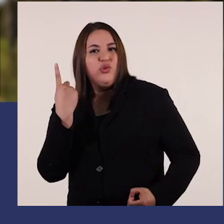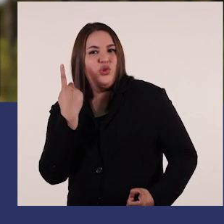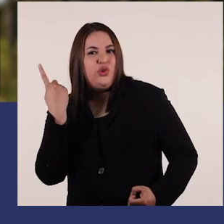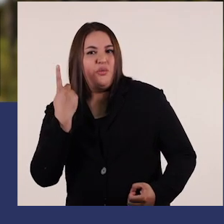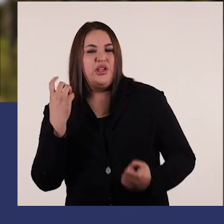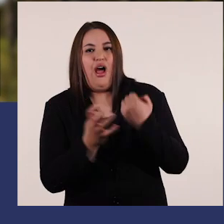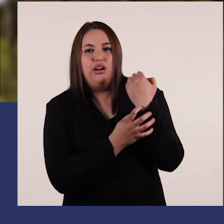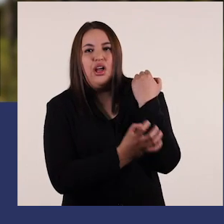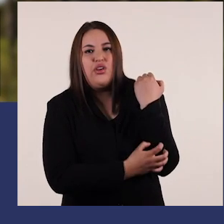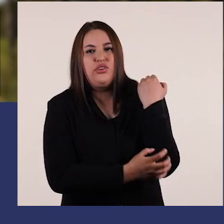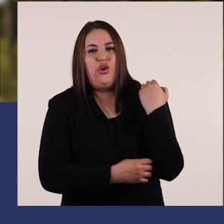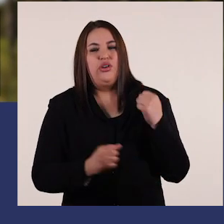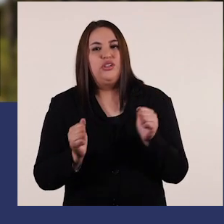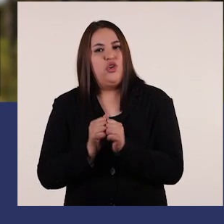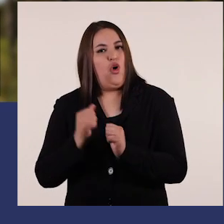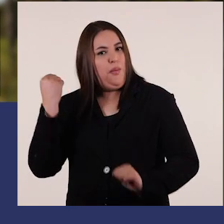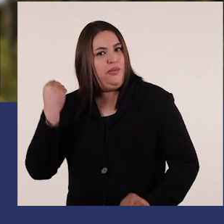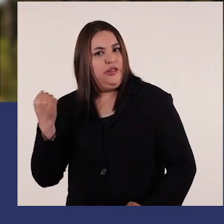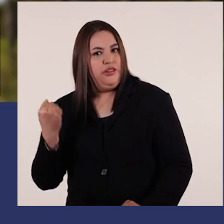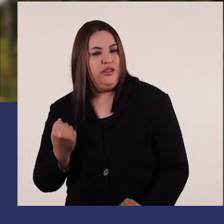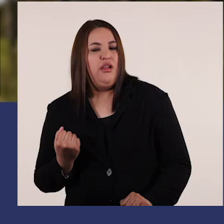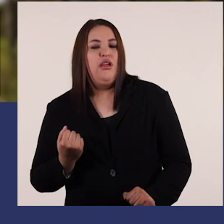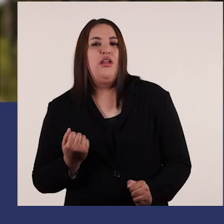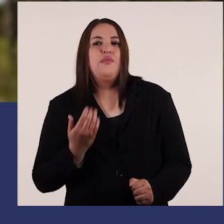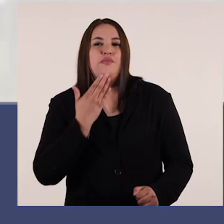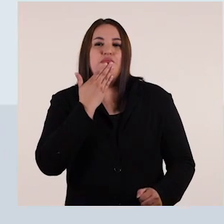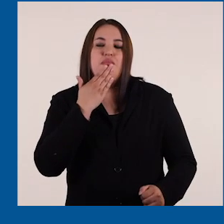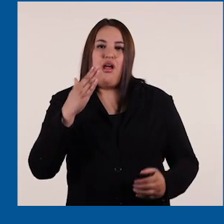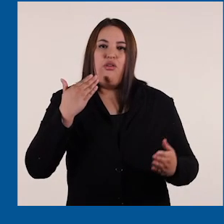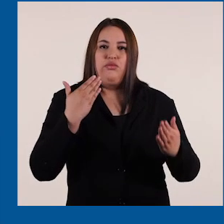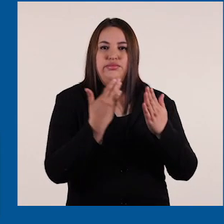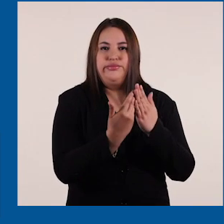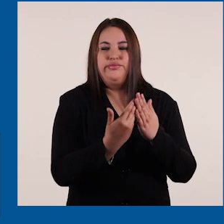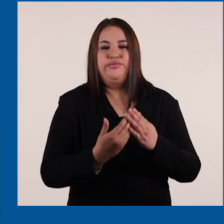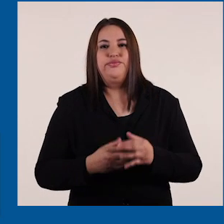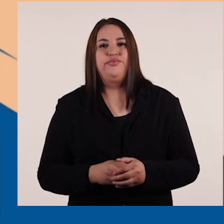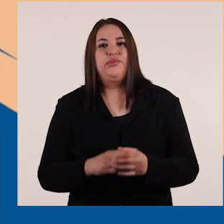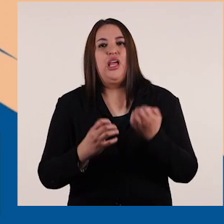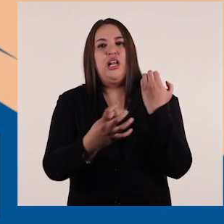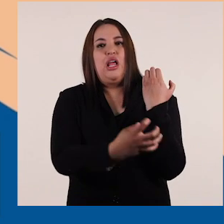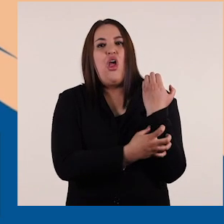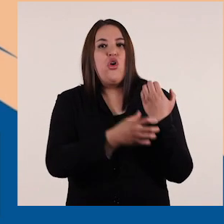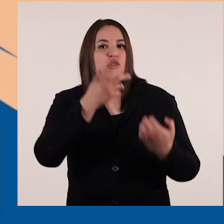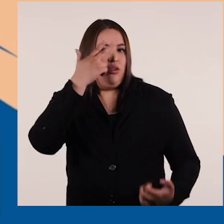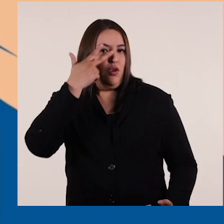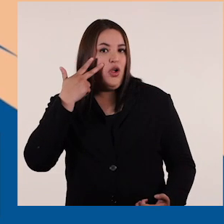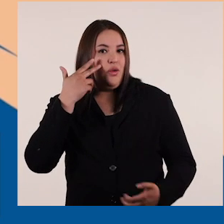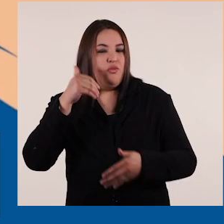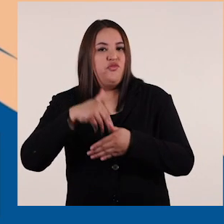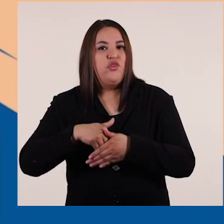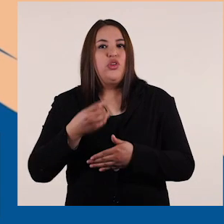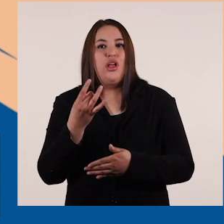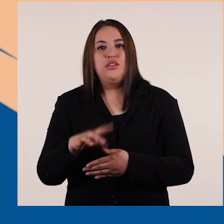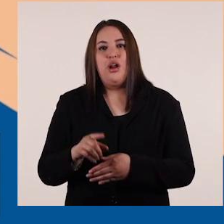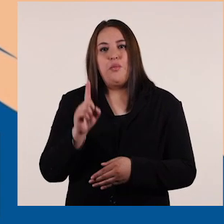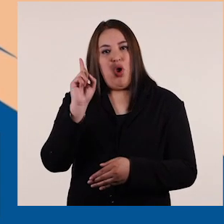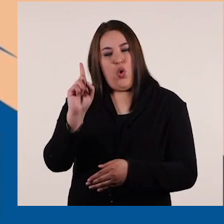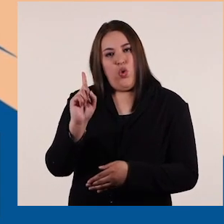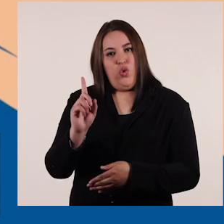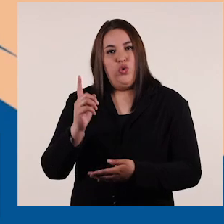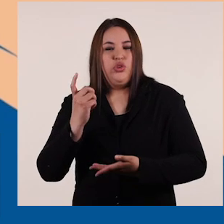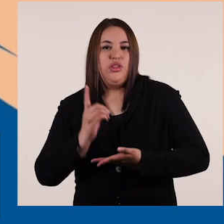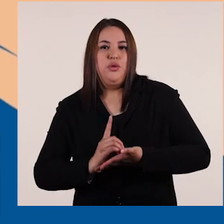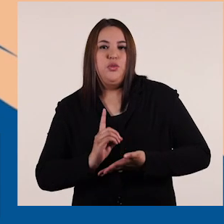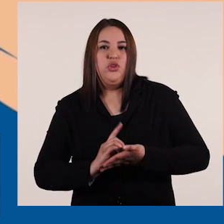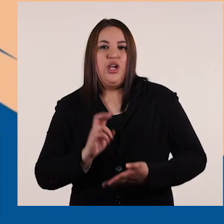Junto a Sebastián Piñera se vienen tiempos mejores. En la región de Coquimbo, vota solamente por una o